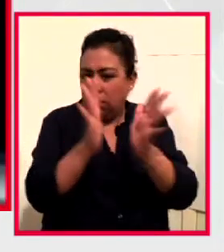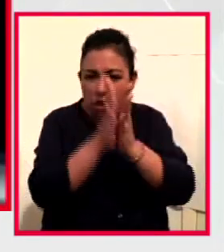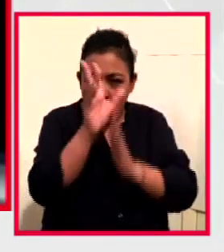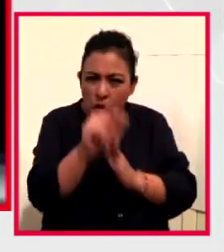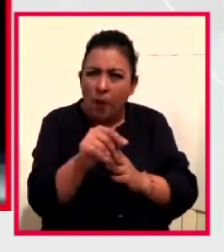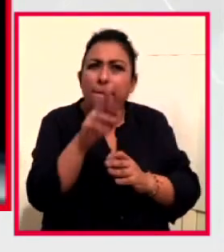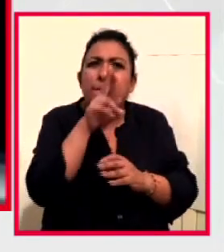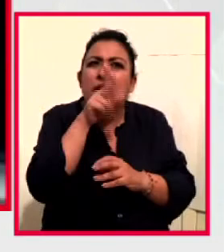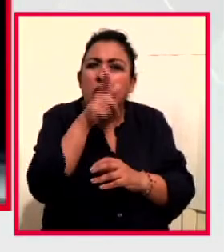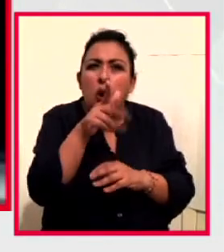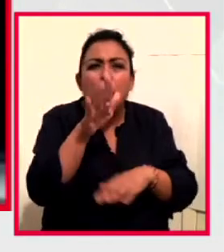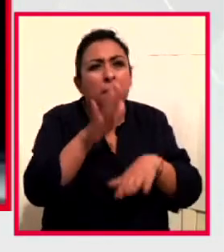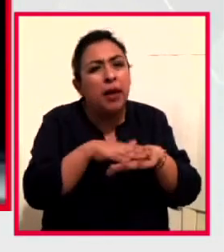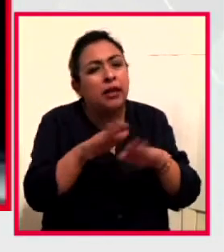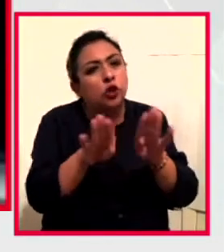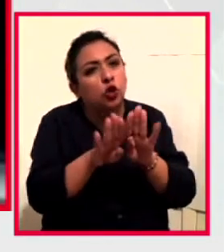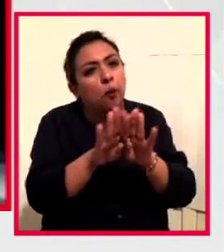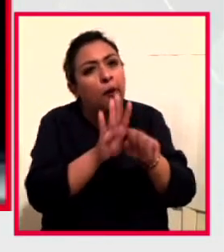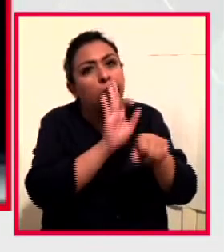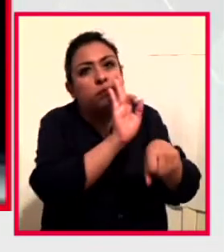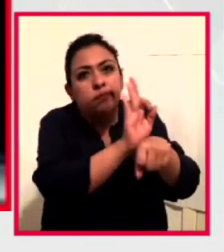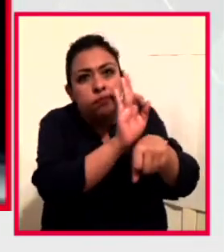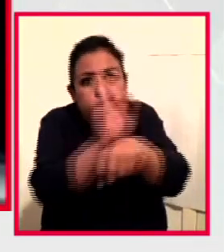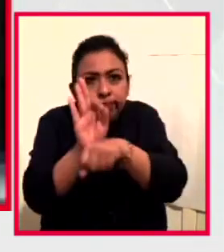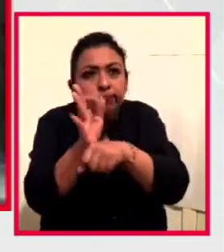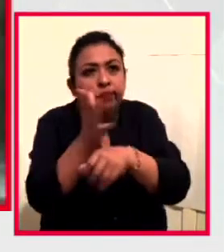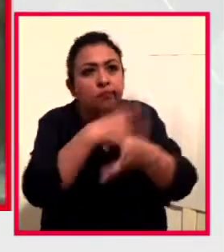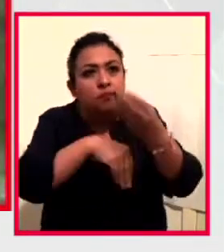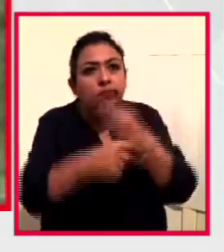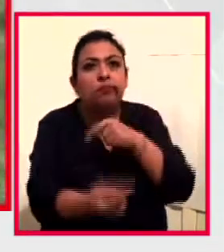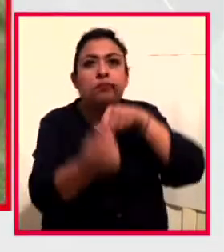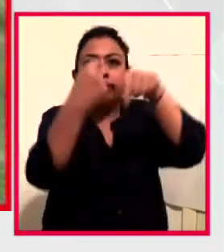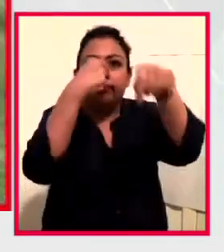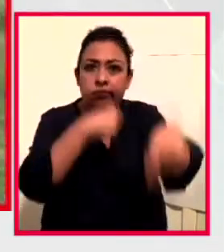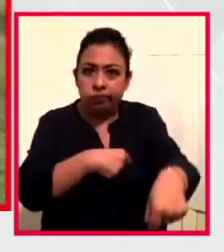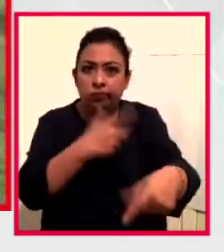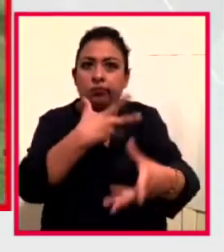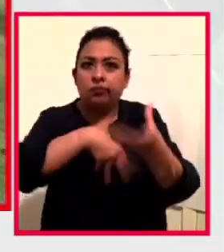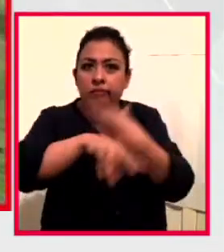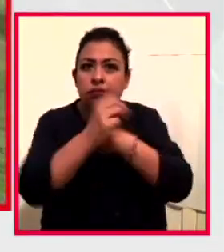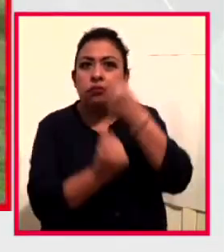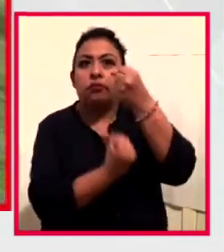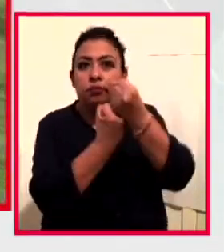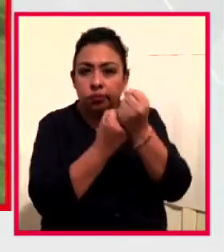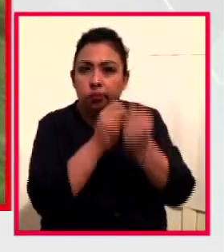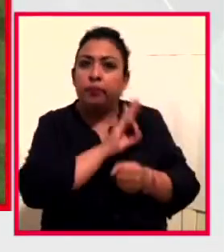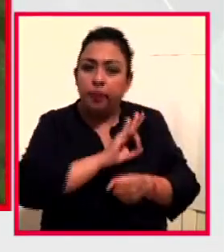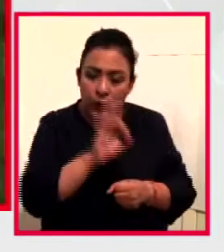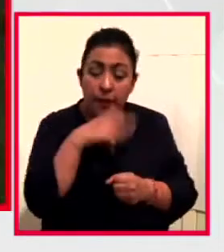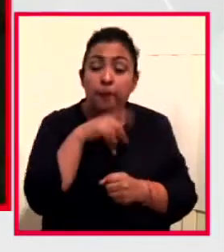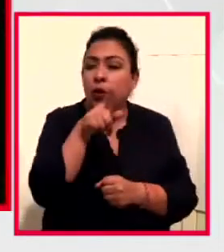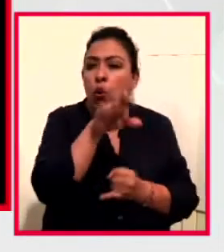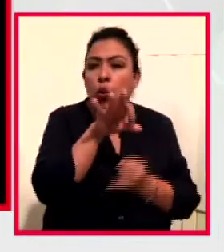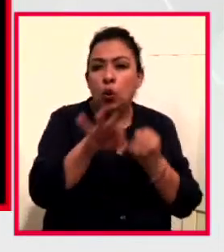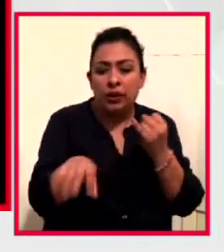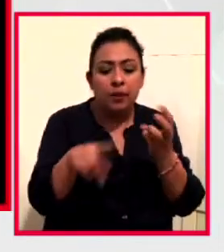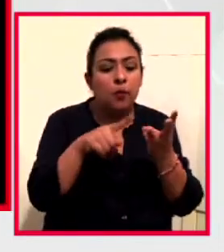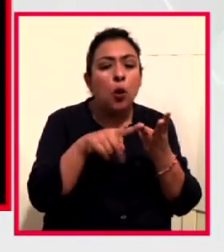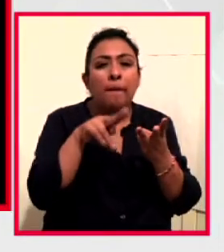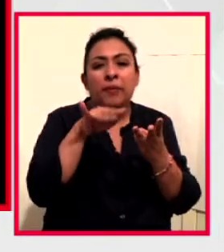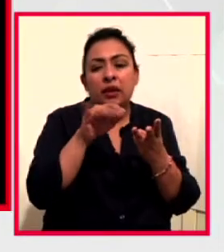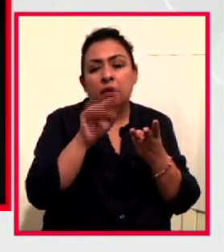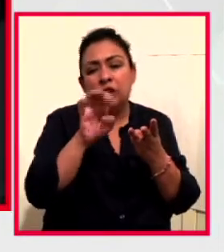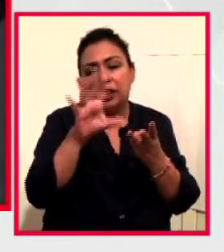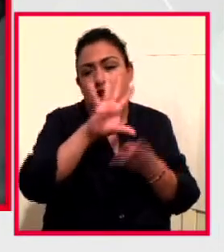mucho más empático y sostenible. Y por último, Mínimo es todo, de la firma